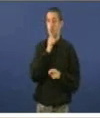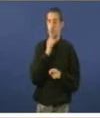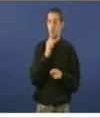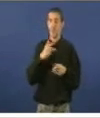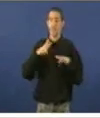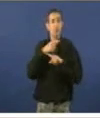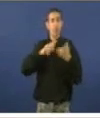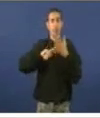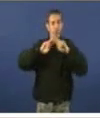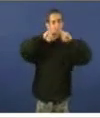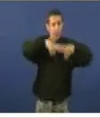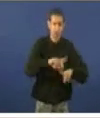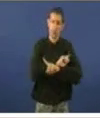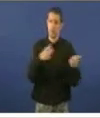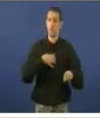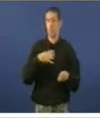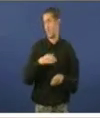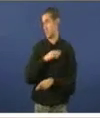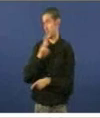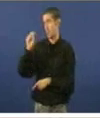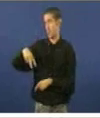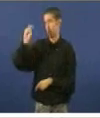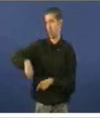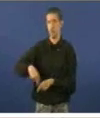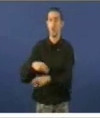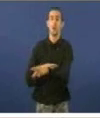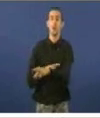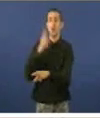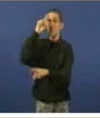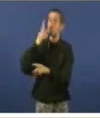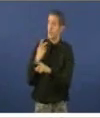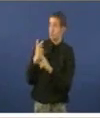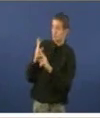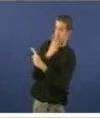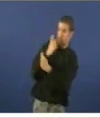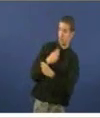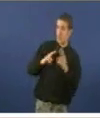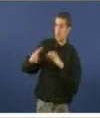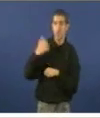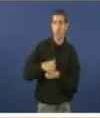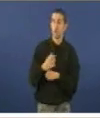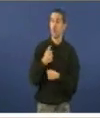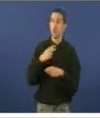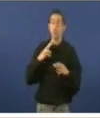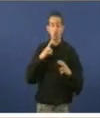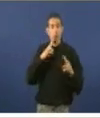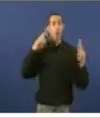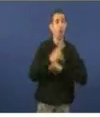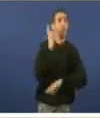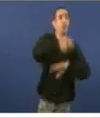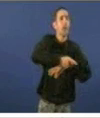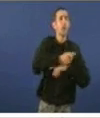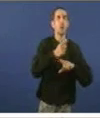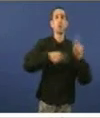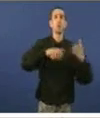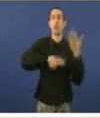de Galicia, señora Pontón. Non sei se a súa pregunta ten respostas, pero, dende logo, as respostas non xa ten que dar o goberno da Xunta de Galicia,